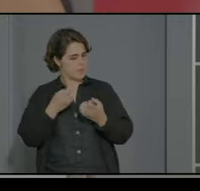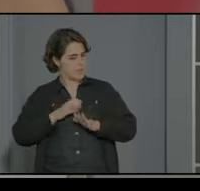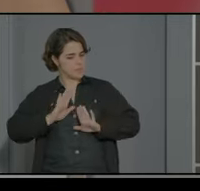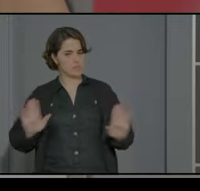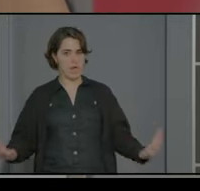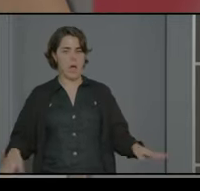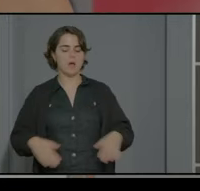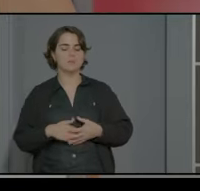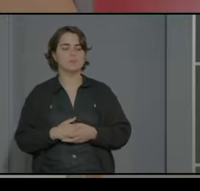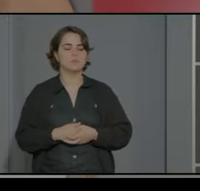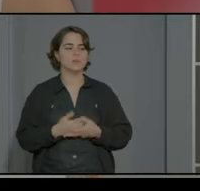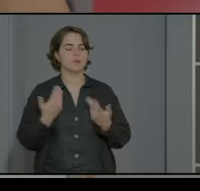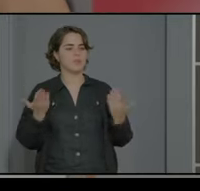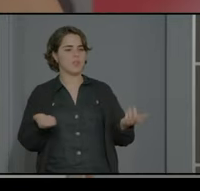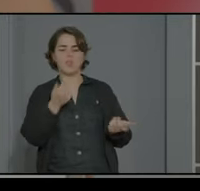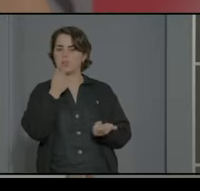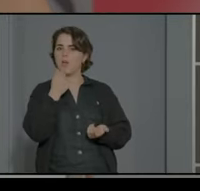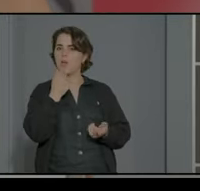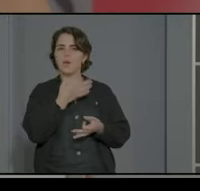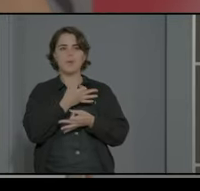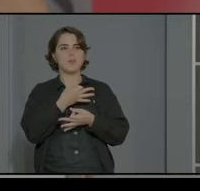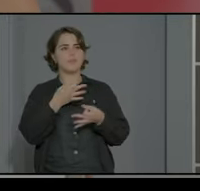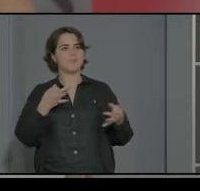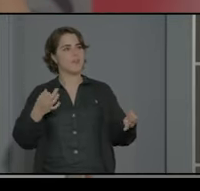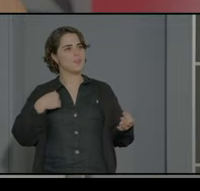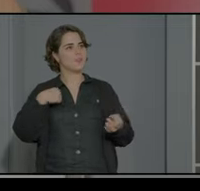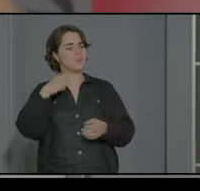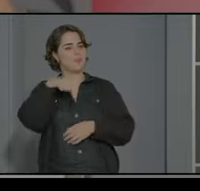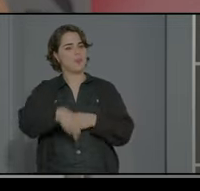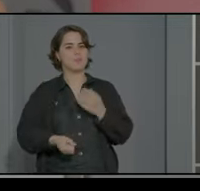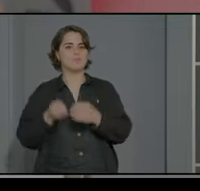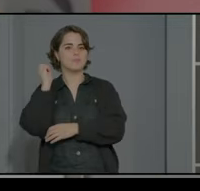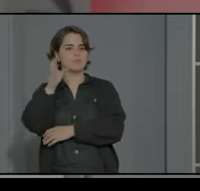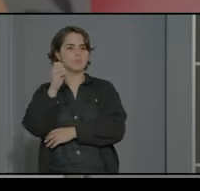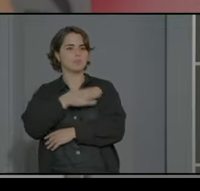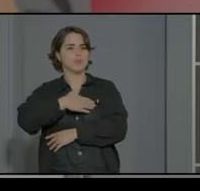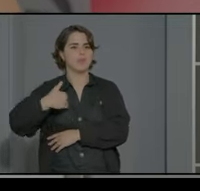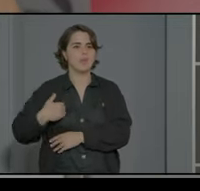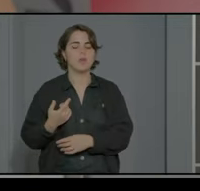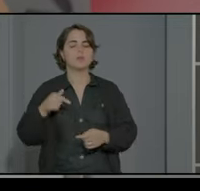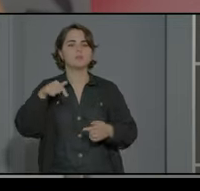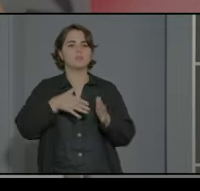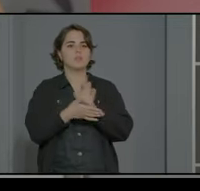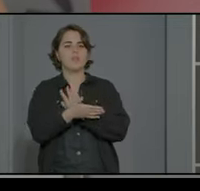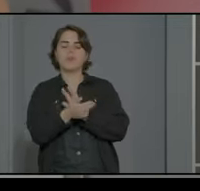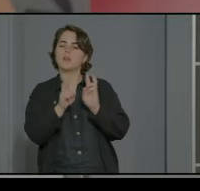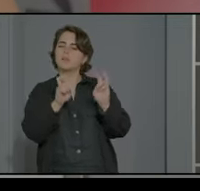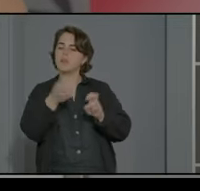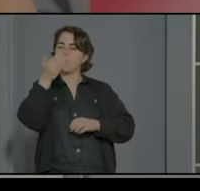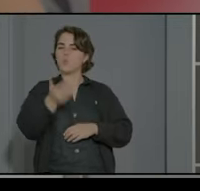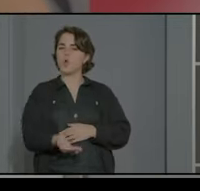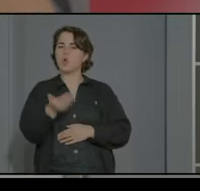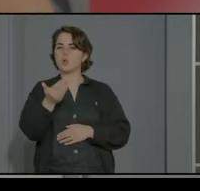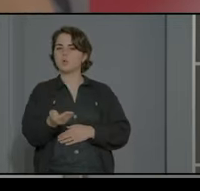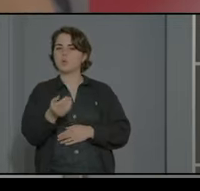ya entonces digo que bien que acorde viene con lo que quiero exponer ahora y es ese punto tan importante creo yo